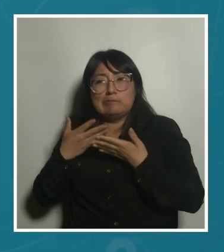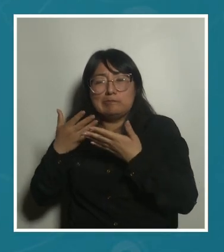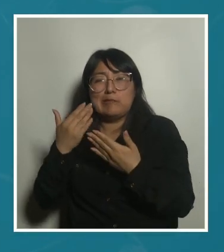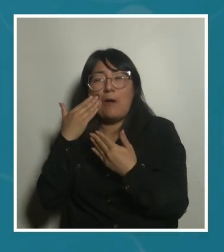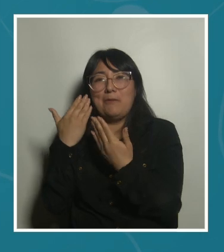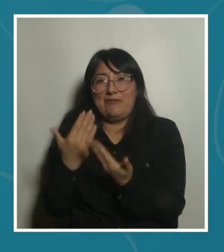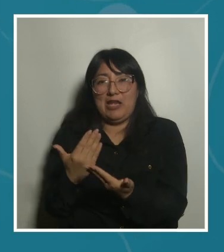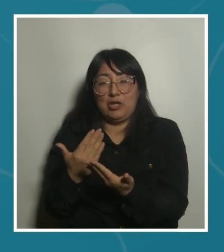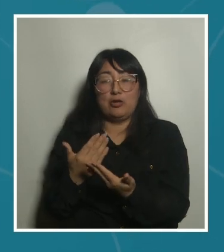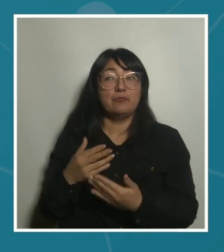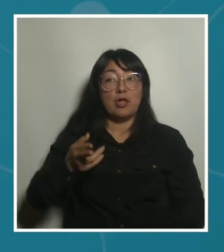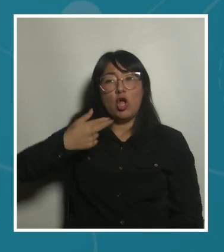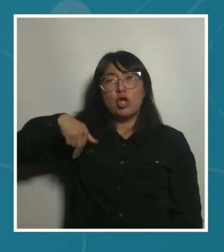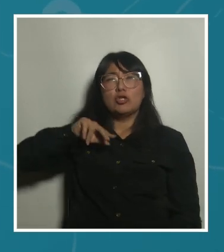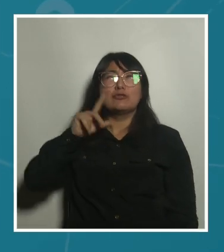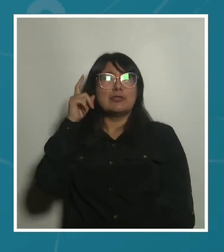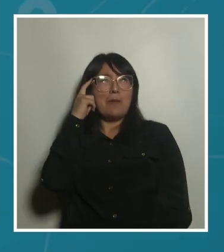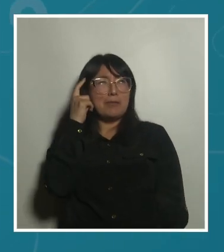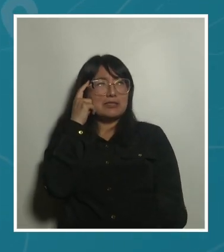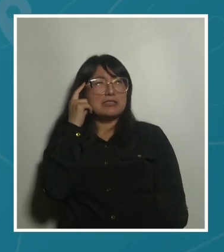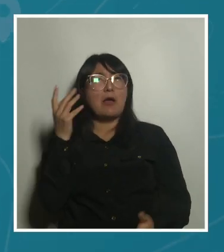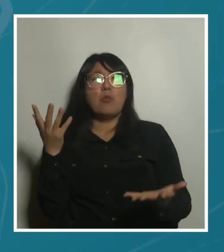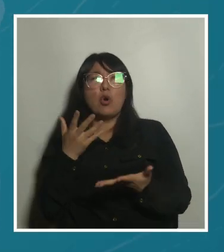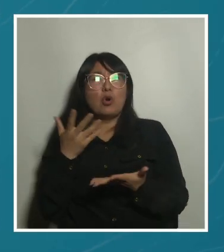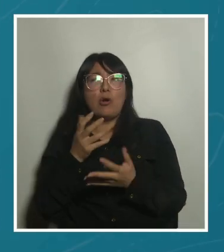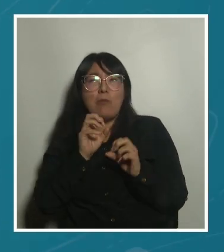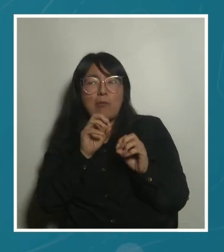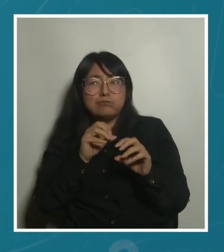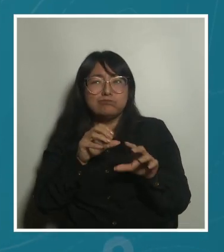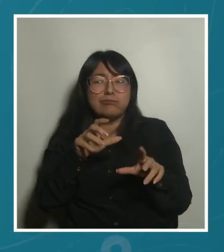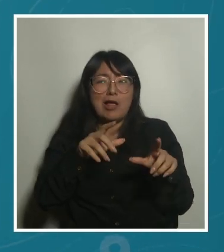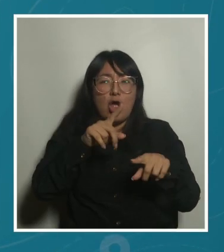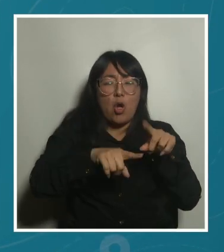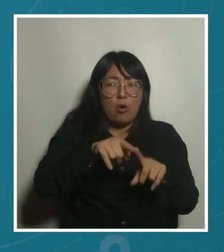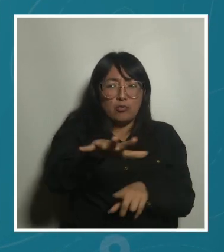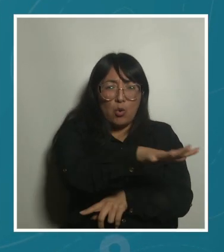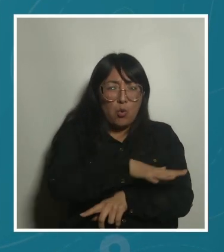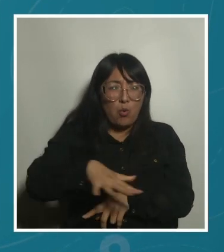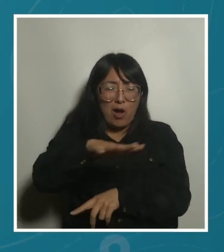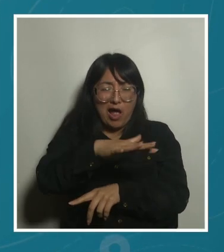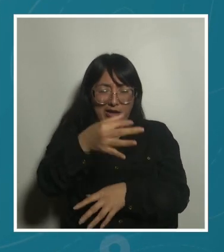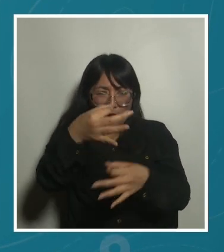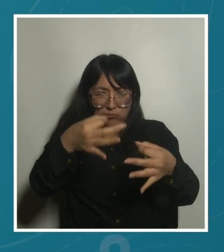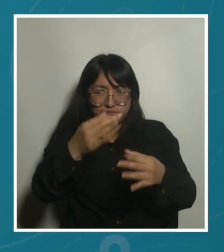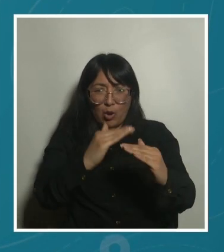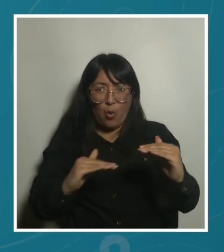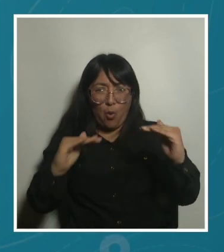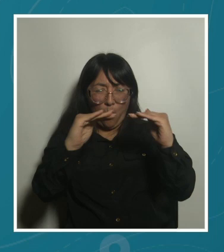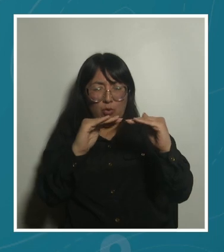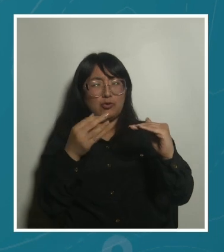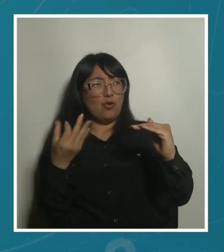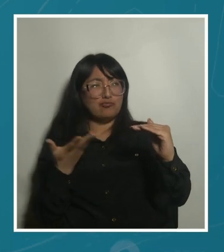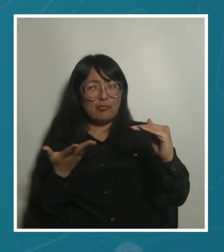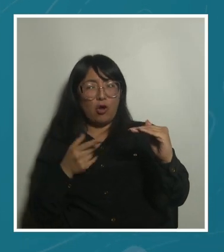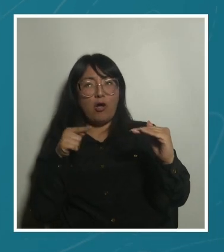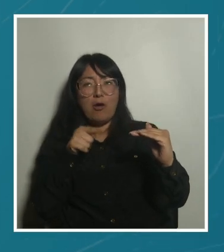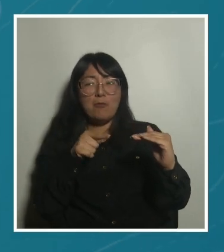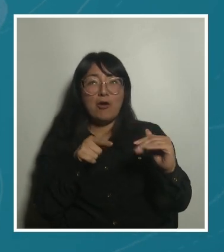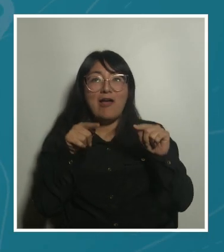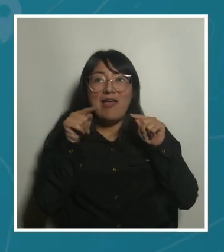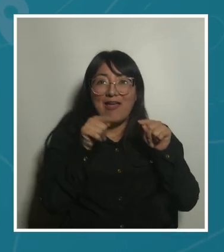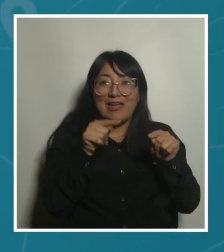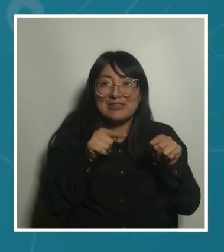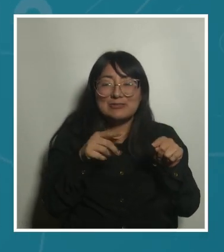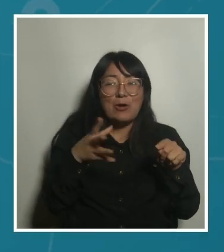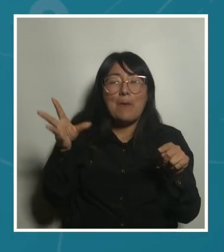Cuando nosotras pensamos en hacer territorios que sean socialmente más justos, es imprescindible incorporar esta perspectiva